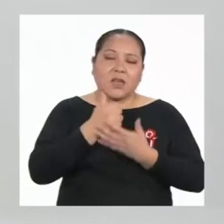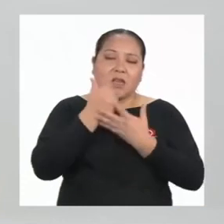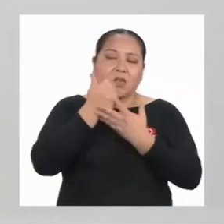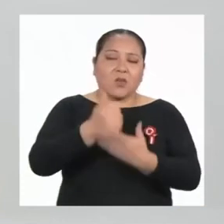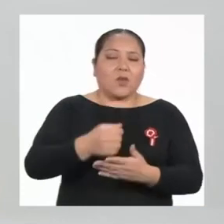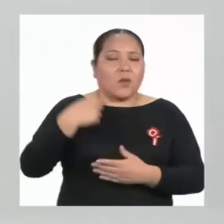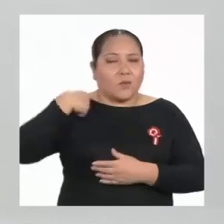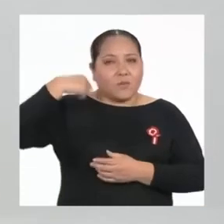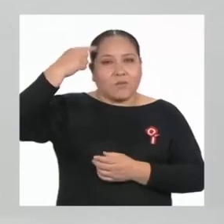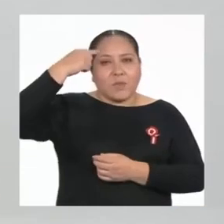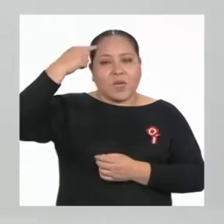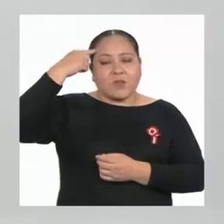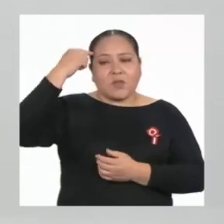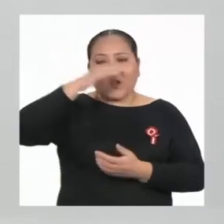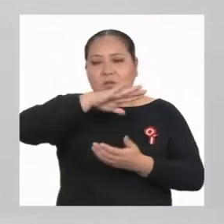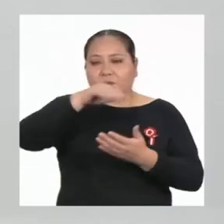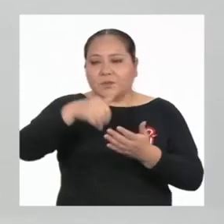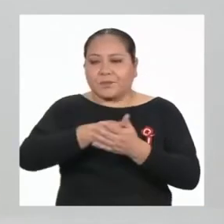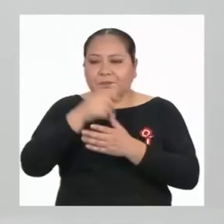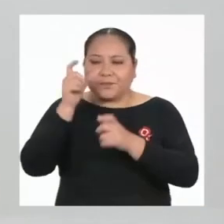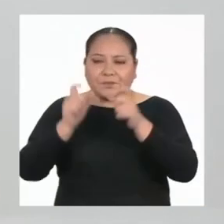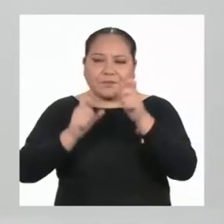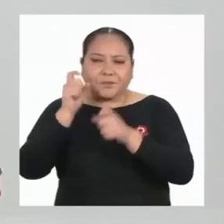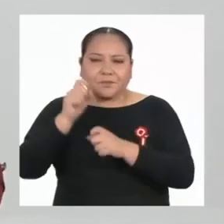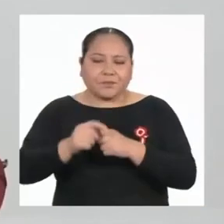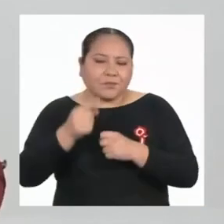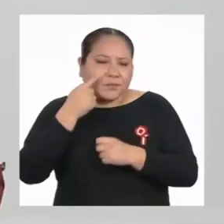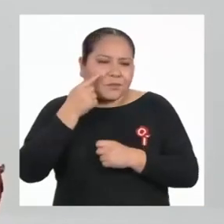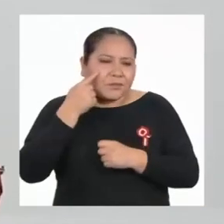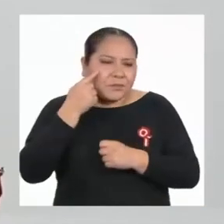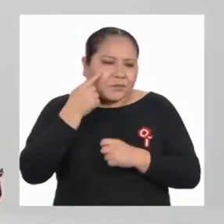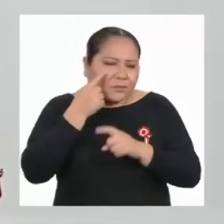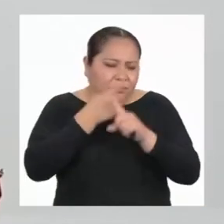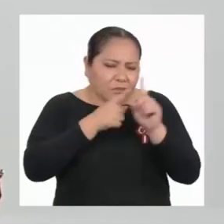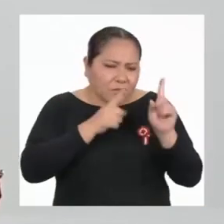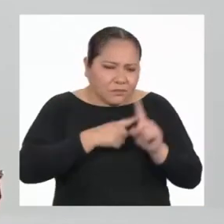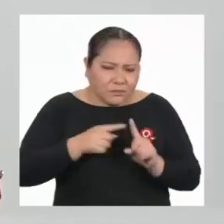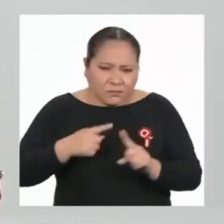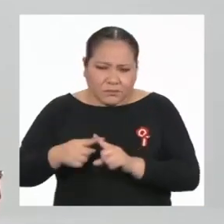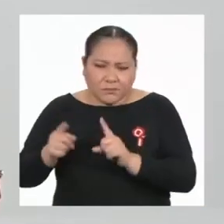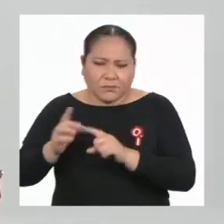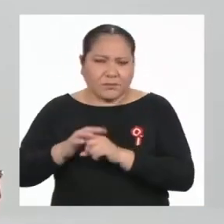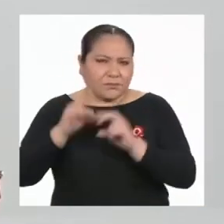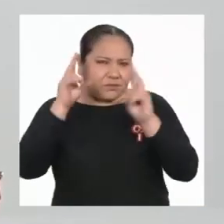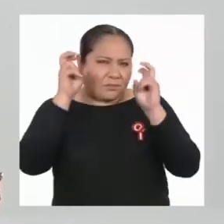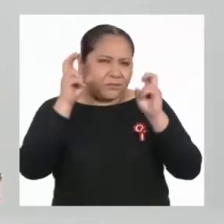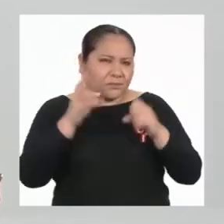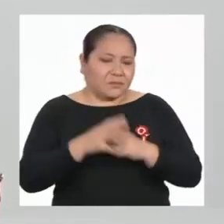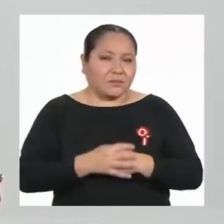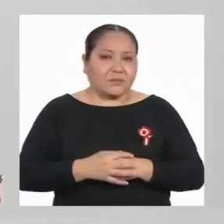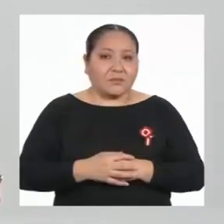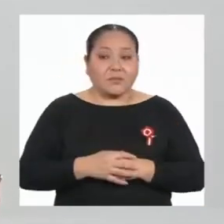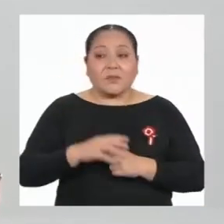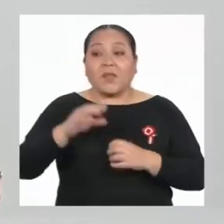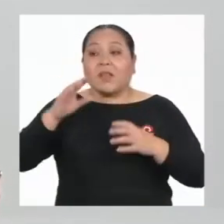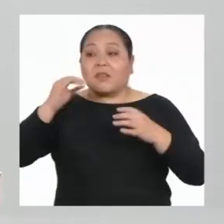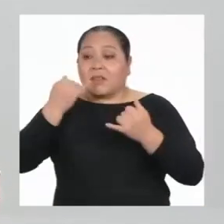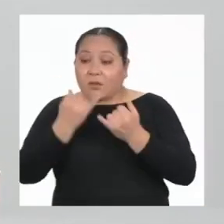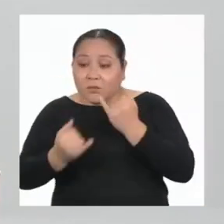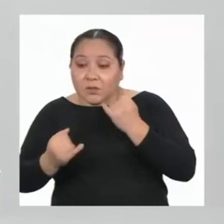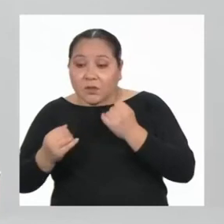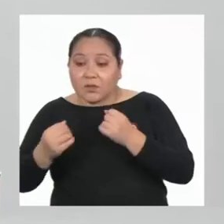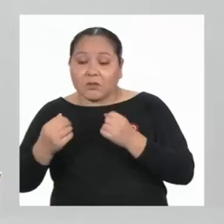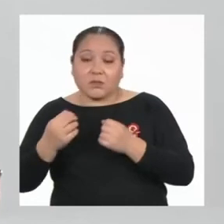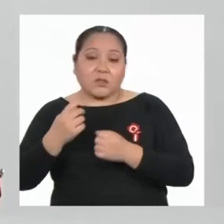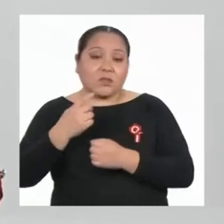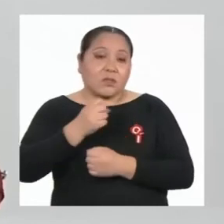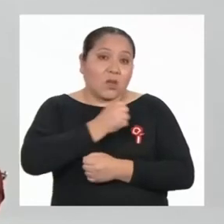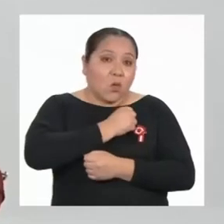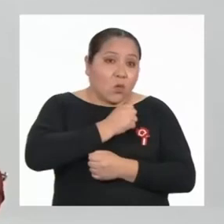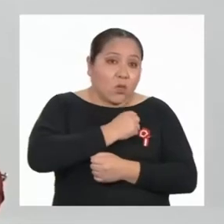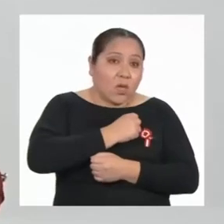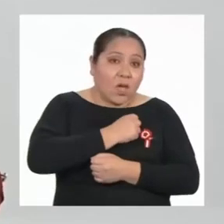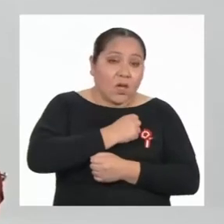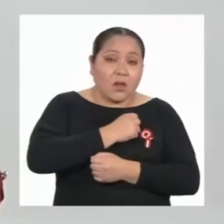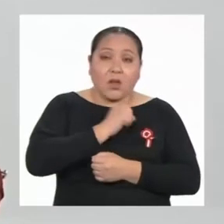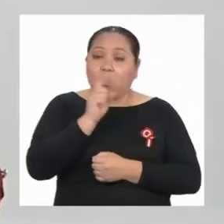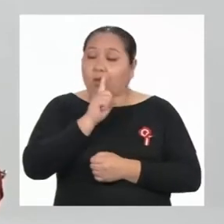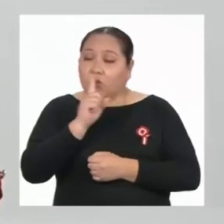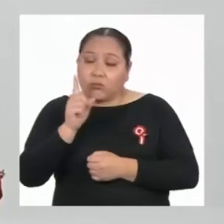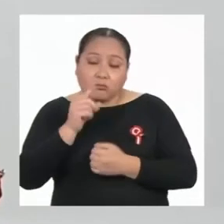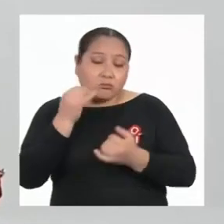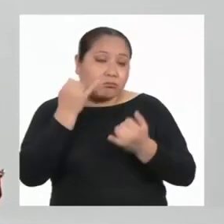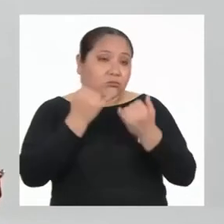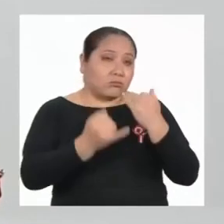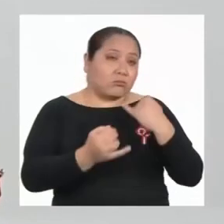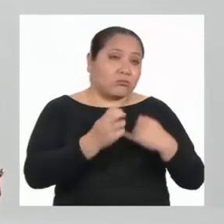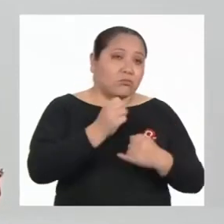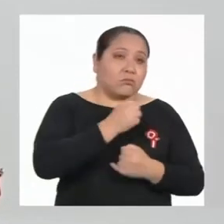personas tenemos conocimientos valiosos, hayamos tenido la oportunidad de terminar la secundaria o no. Sin embargo,